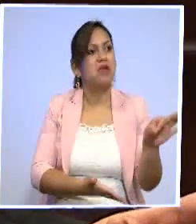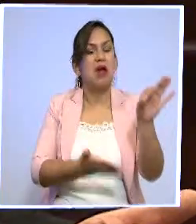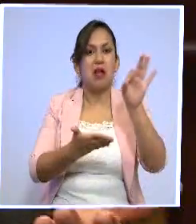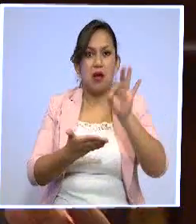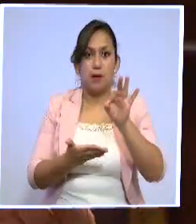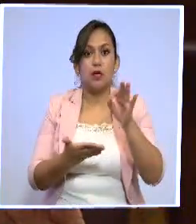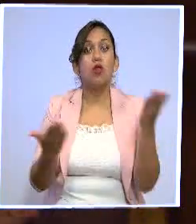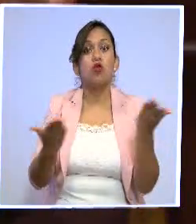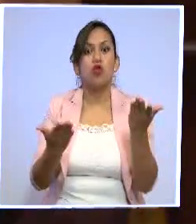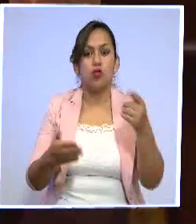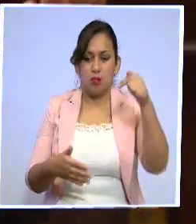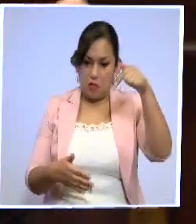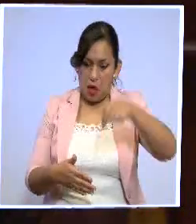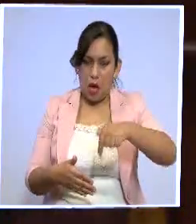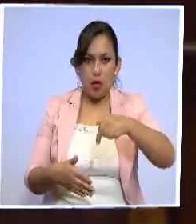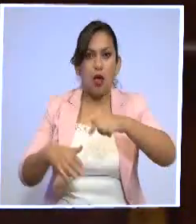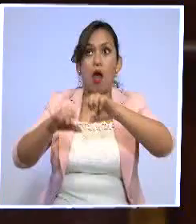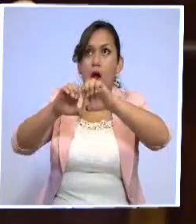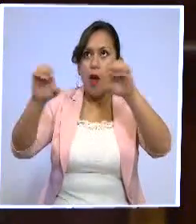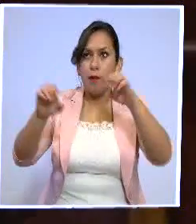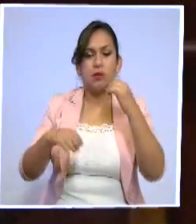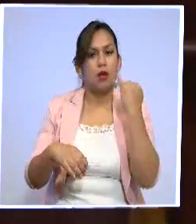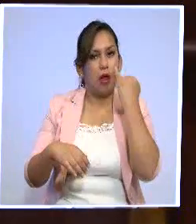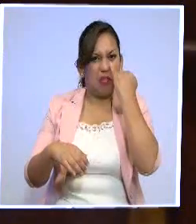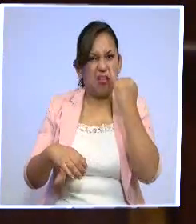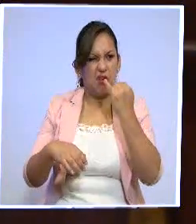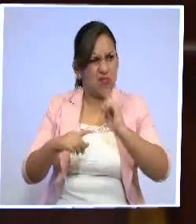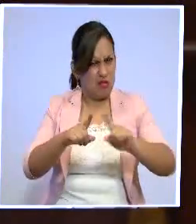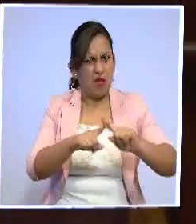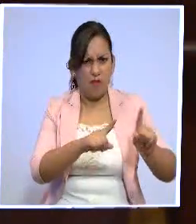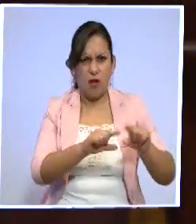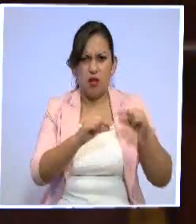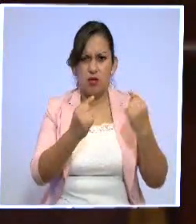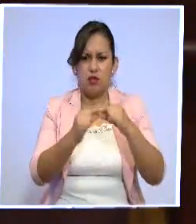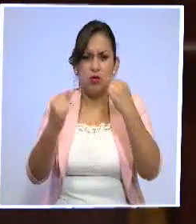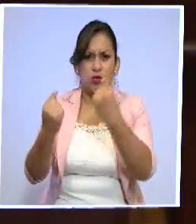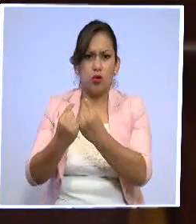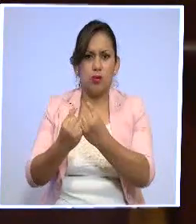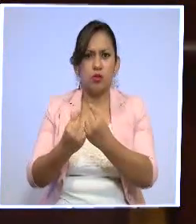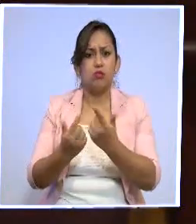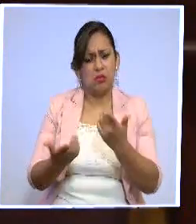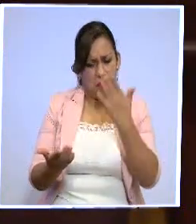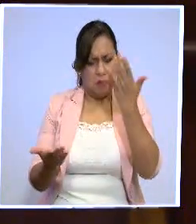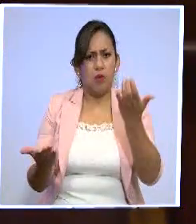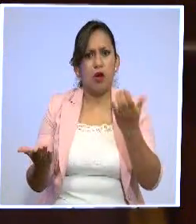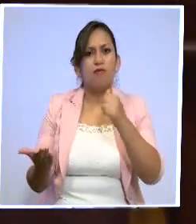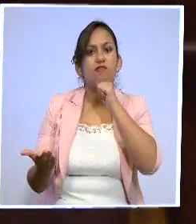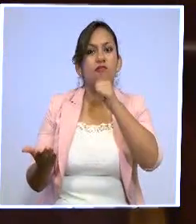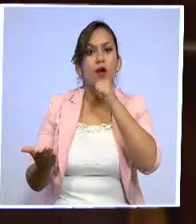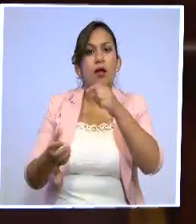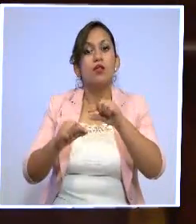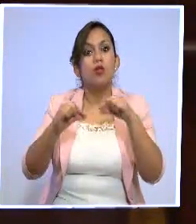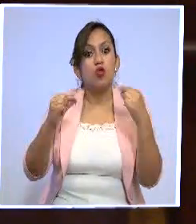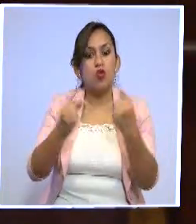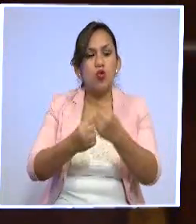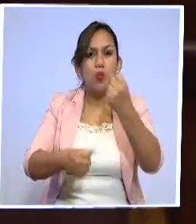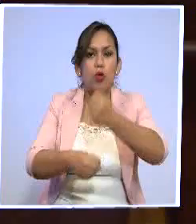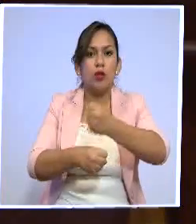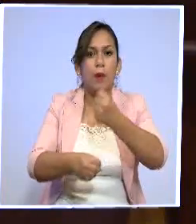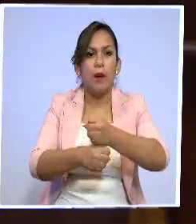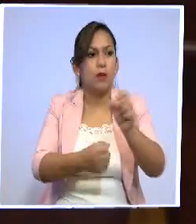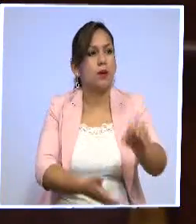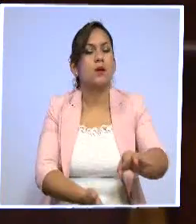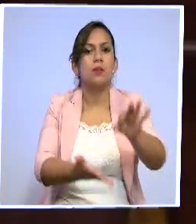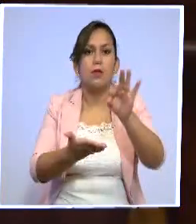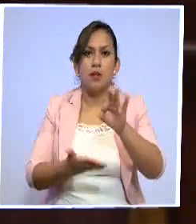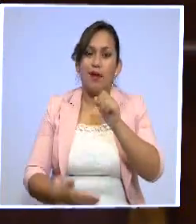Nacional, empresarios, indígenas, bueno, otros sectores. Y decíamos nosotros entonces, ¿por qué no? Y efectivamente se está trabajando, pero